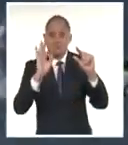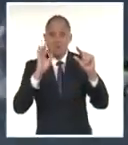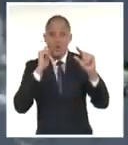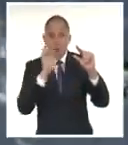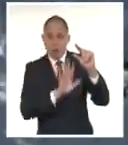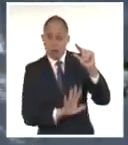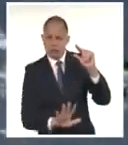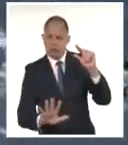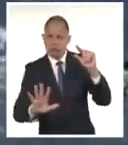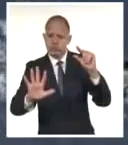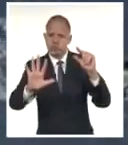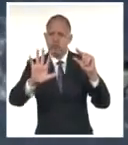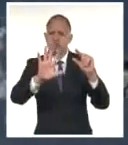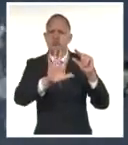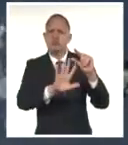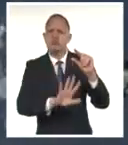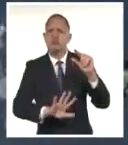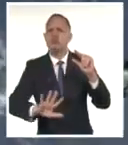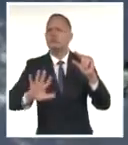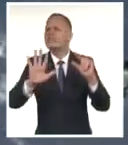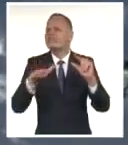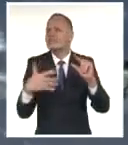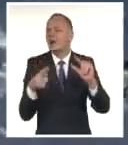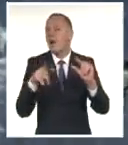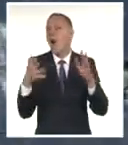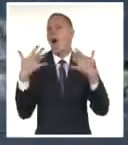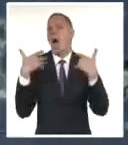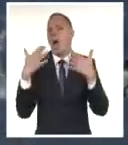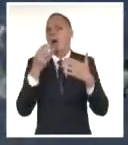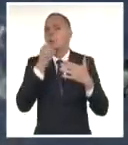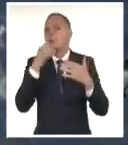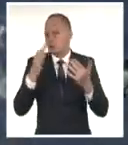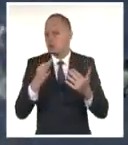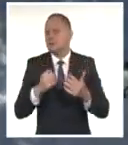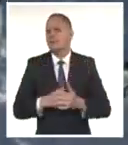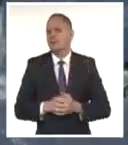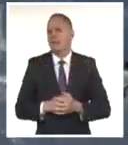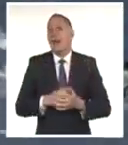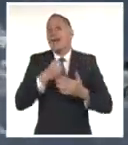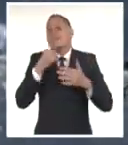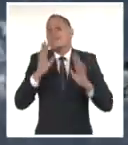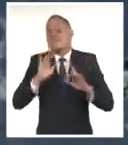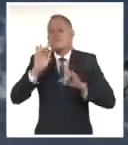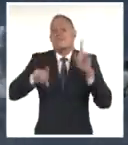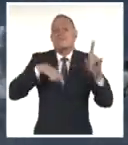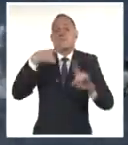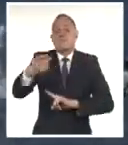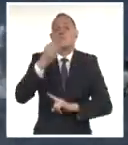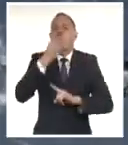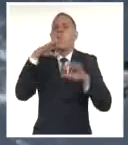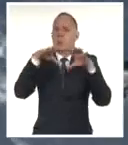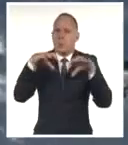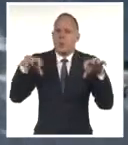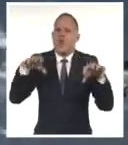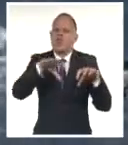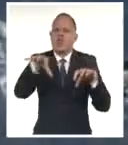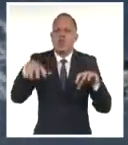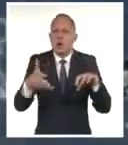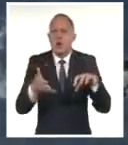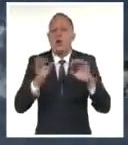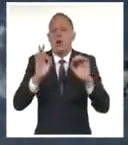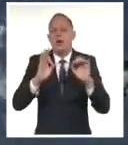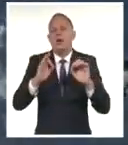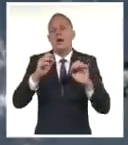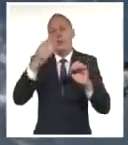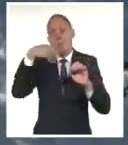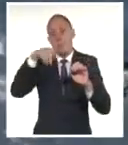observen ustedes como las nubes van de sur a norte y entonces la mayor probabilidad de lluvia se da precisamente en zonas de la costa